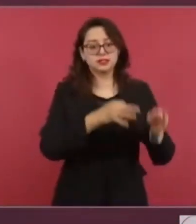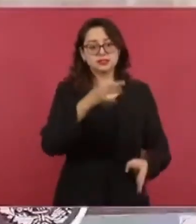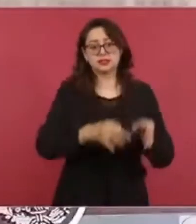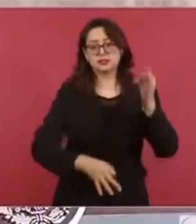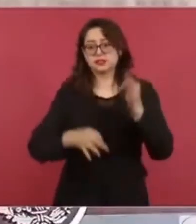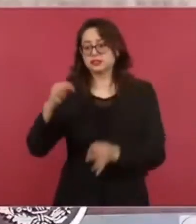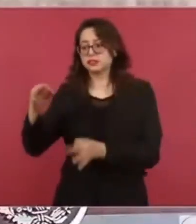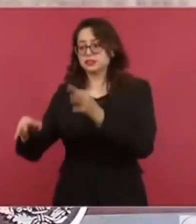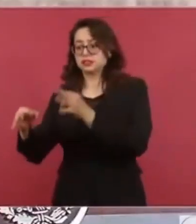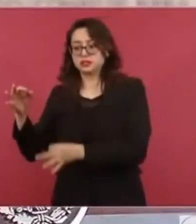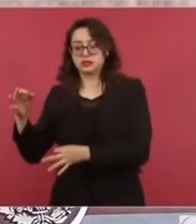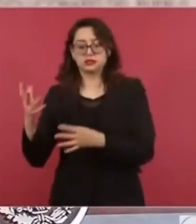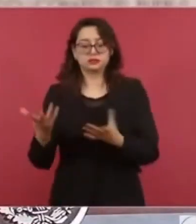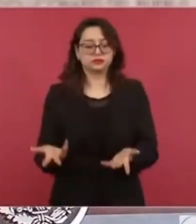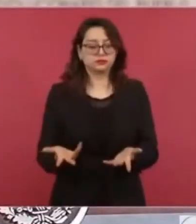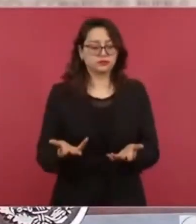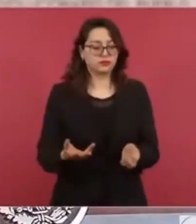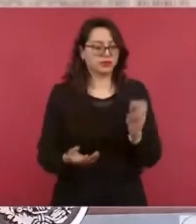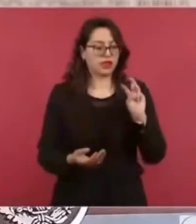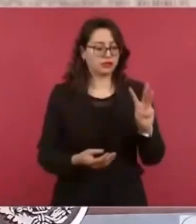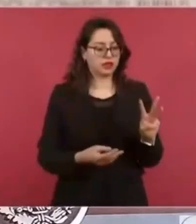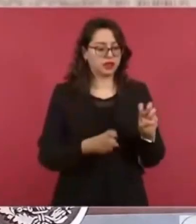cada uno son tres